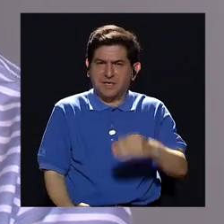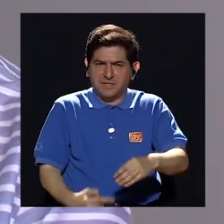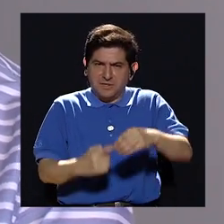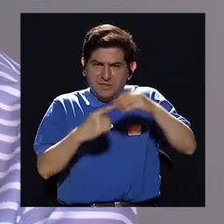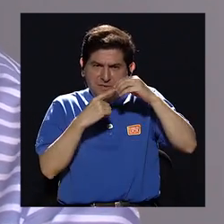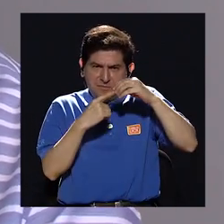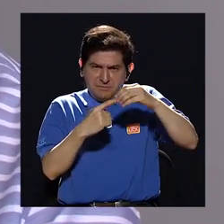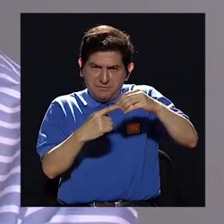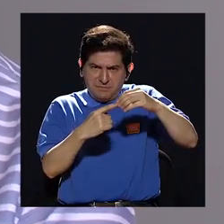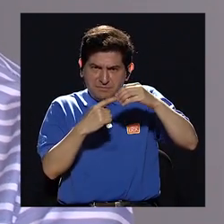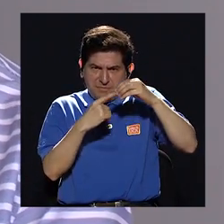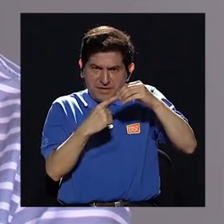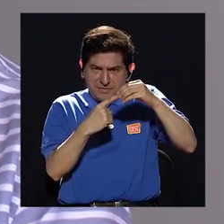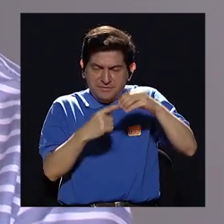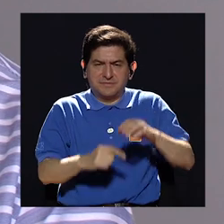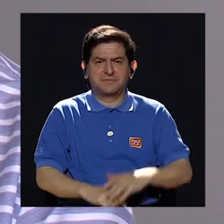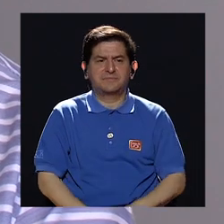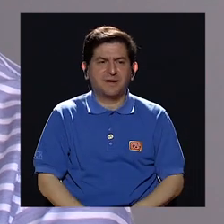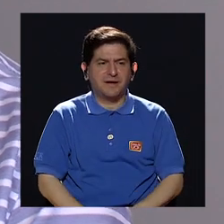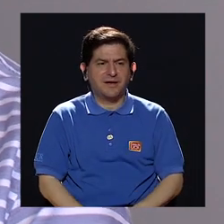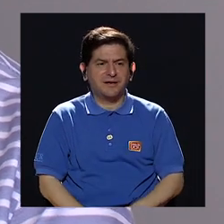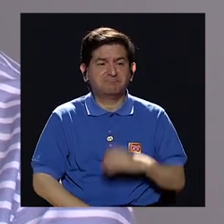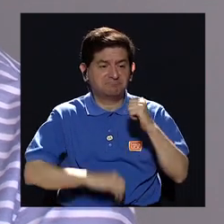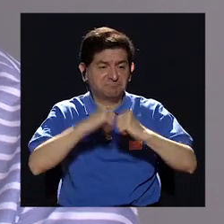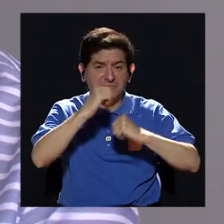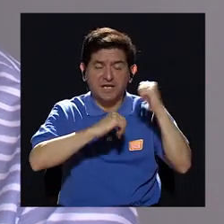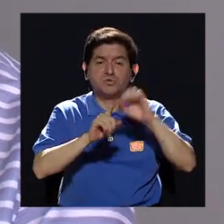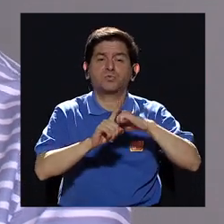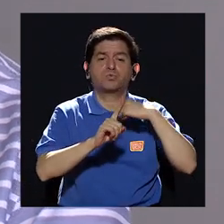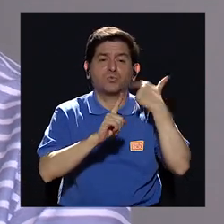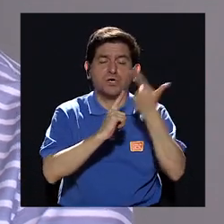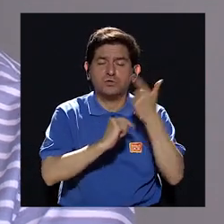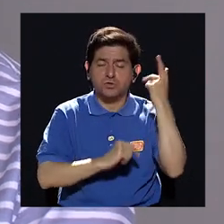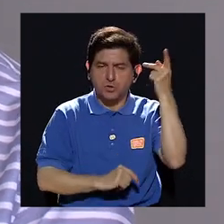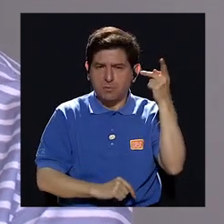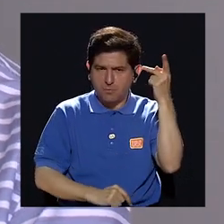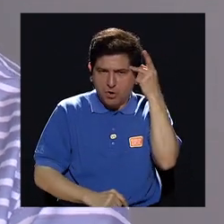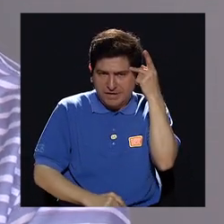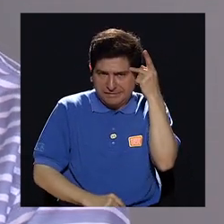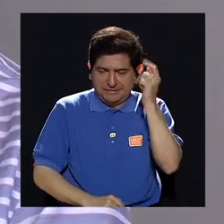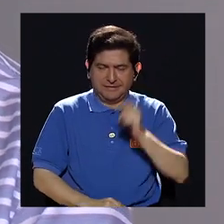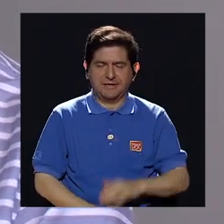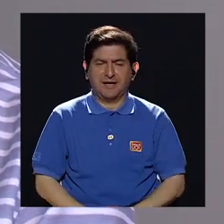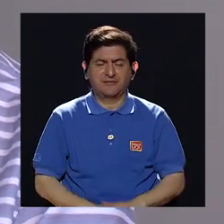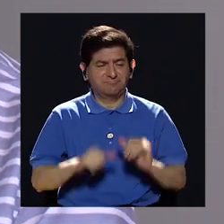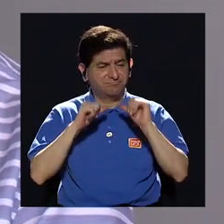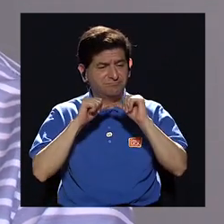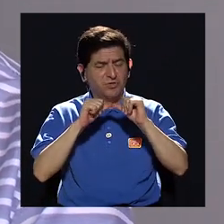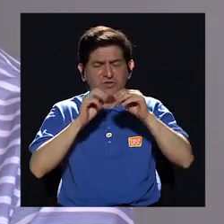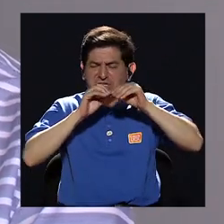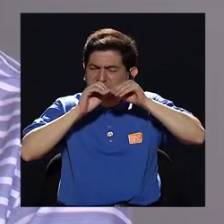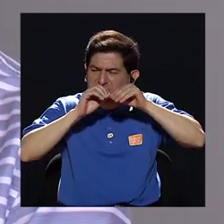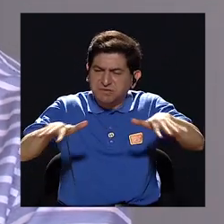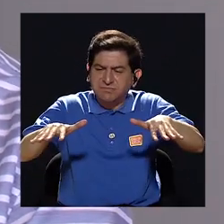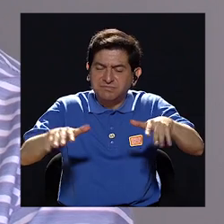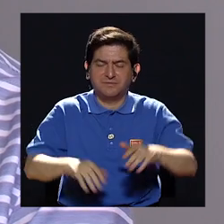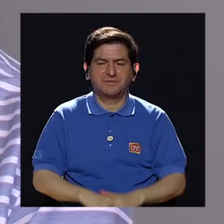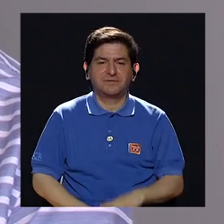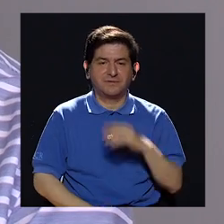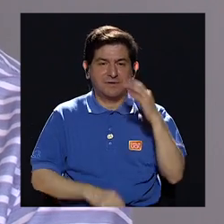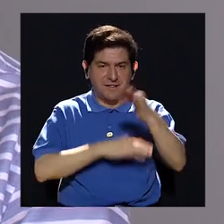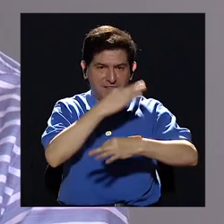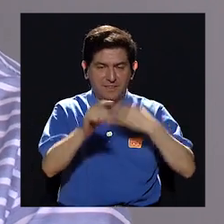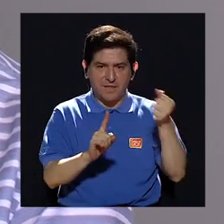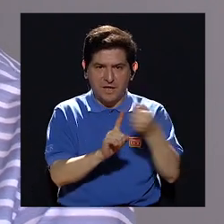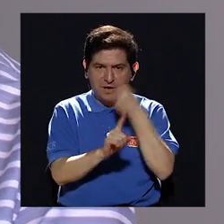estructuras sociales, políticas sociales, sigue premiando. Ese es un tipo de